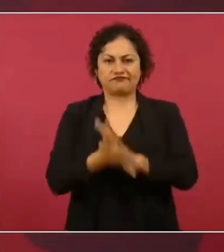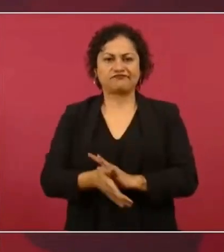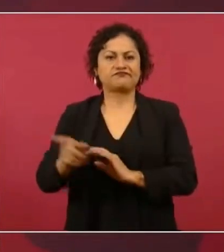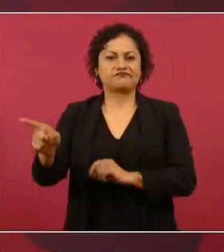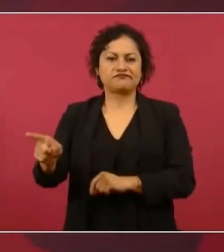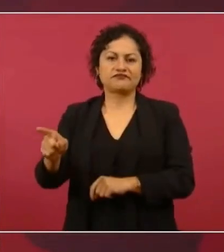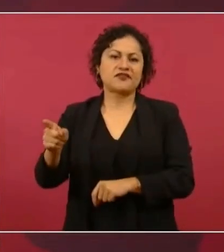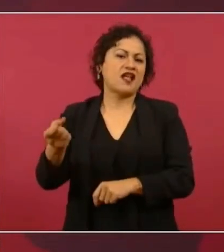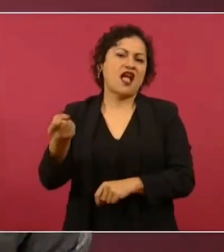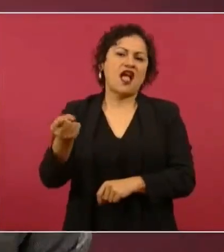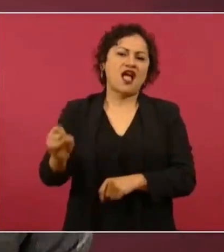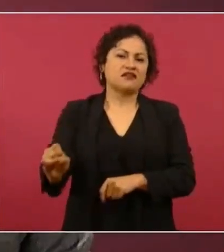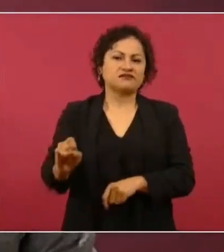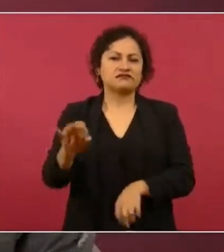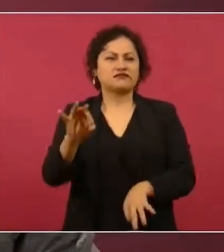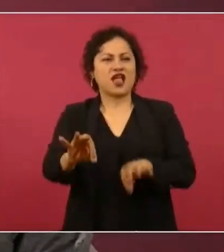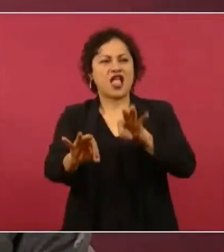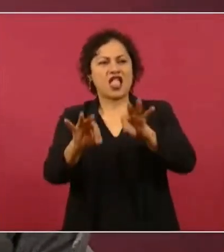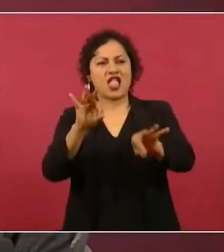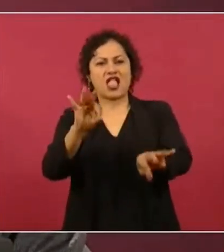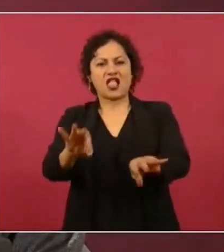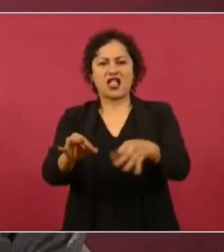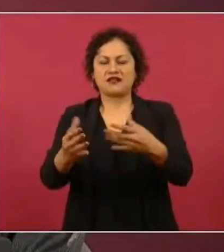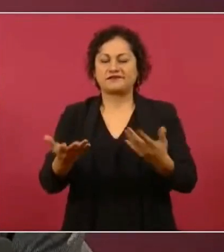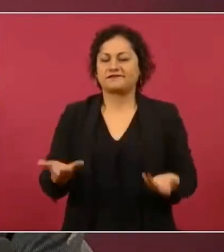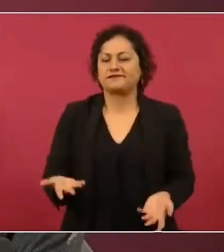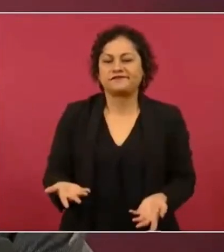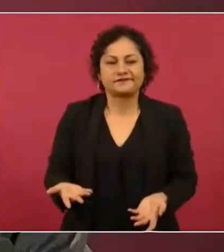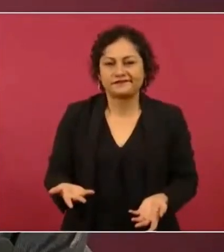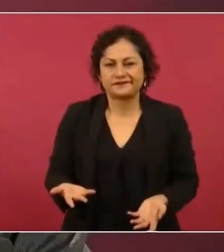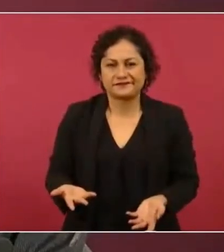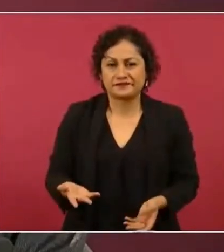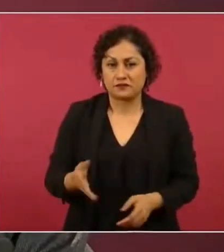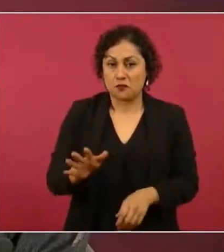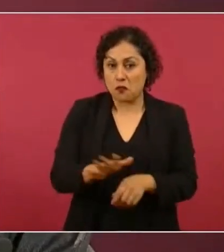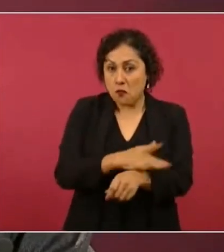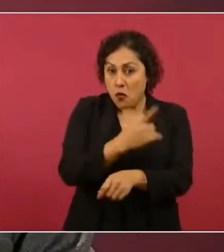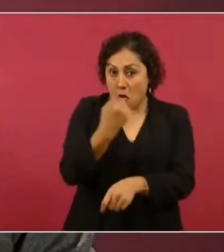no hay ninguna afectación